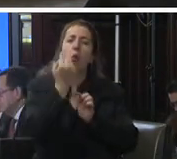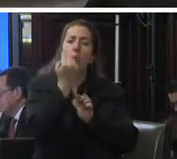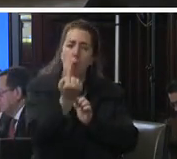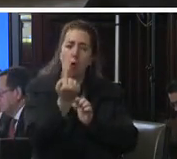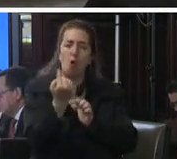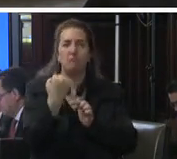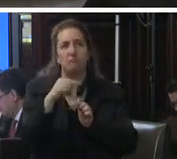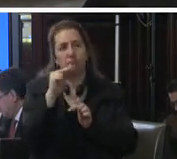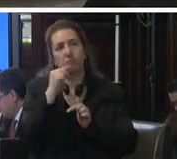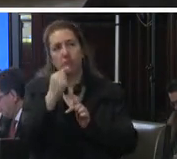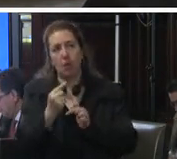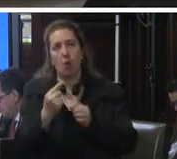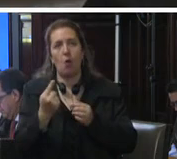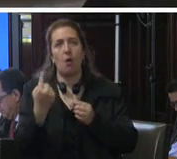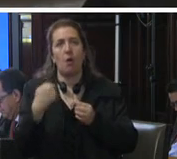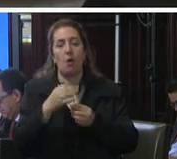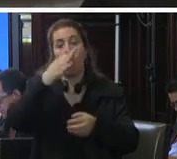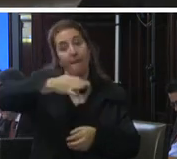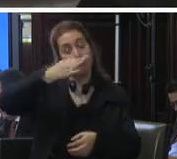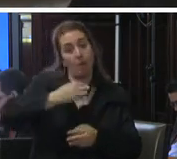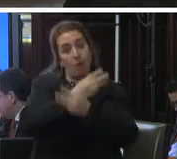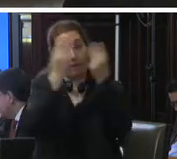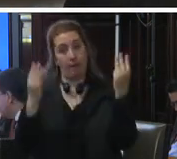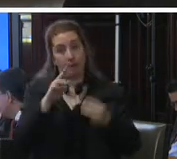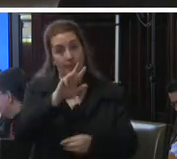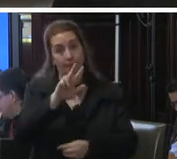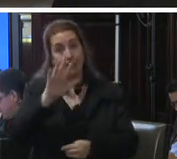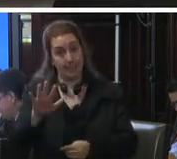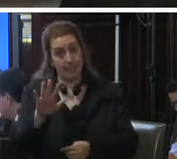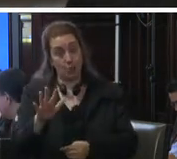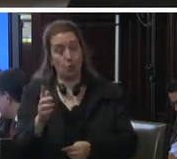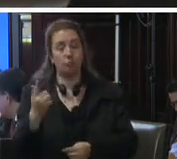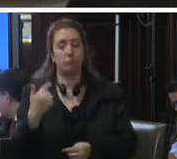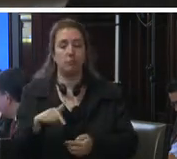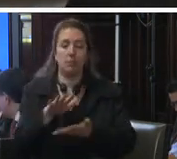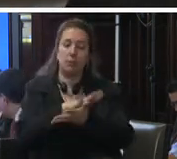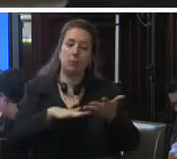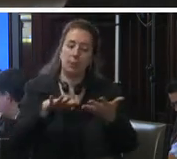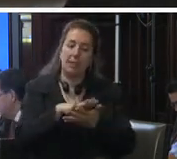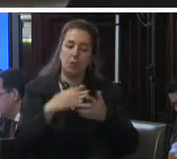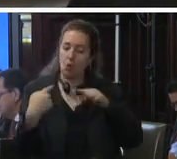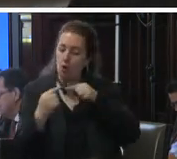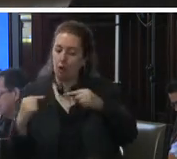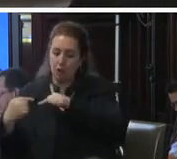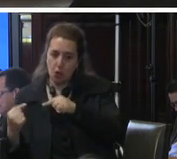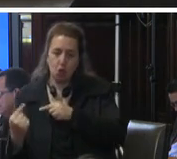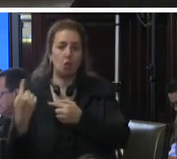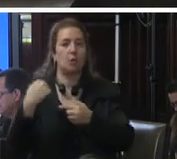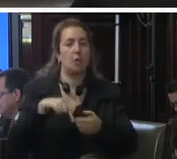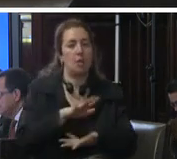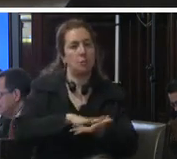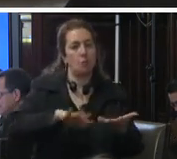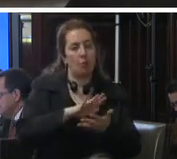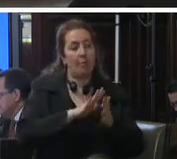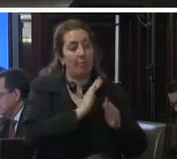ha señalado tanto en el comentario general 35 como en sus en casos contenciosos que la decisión de mantener a